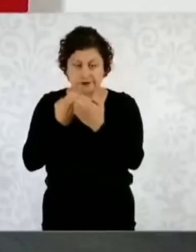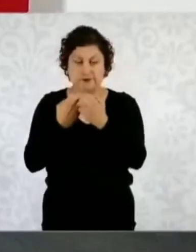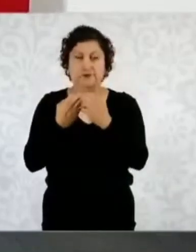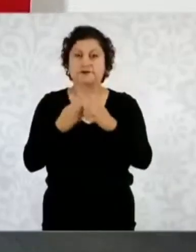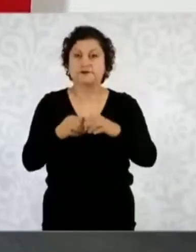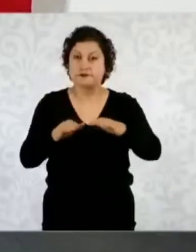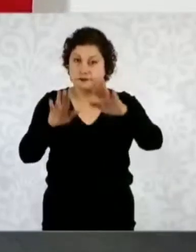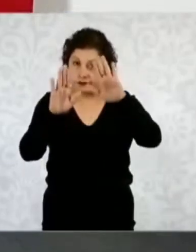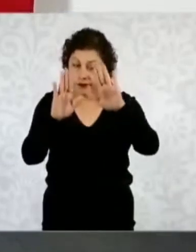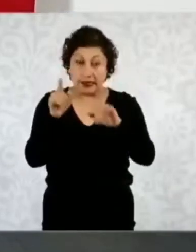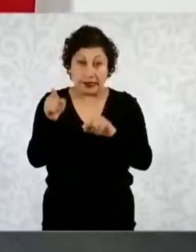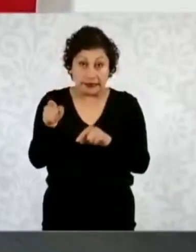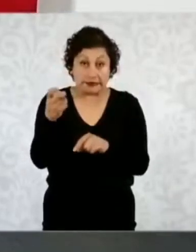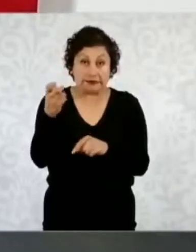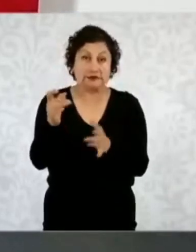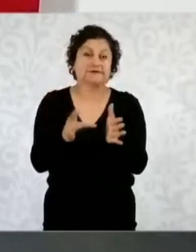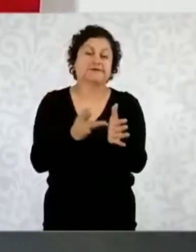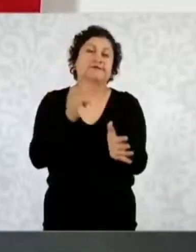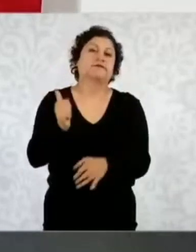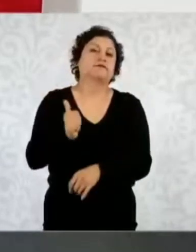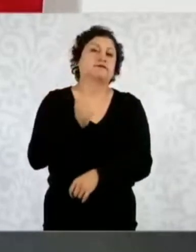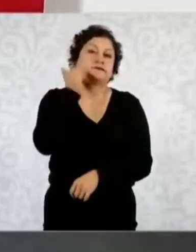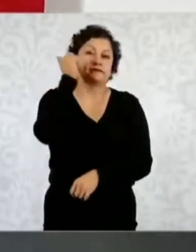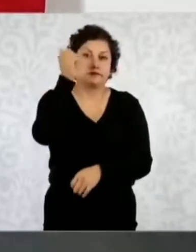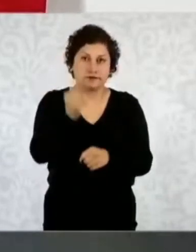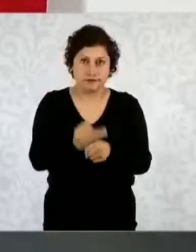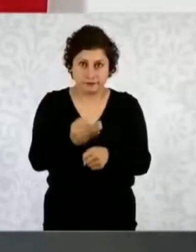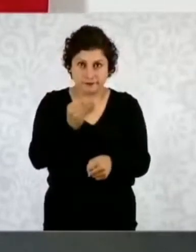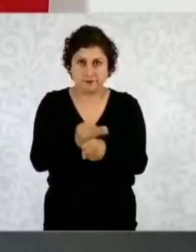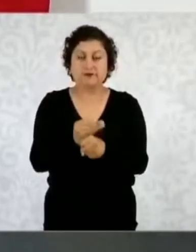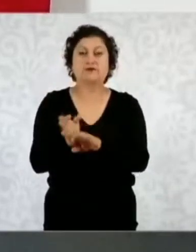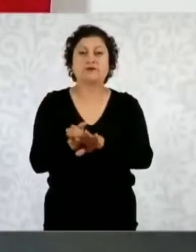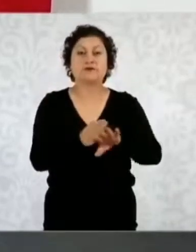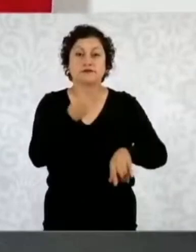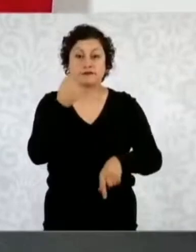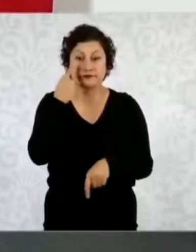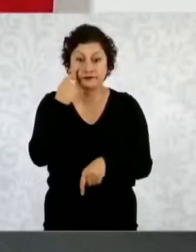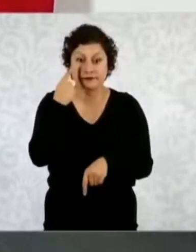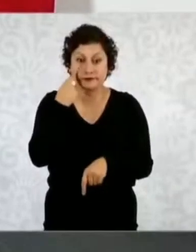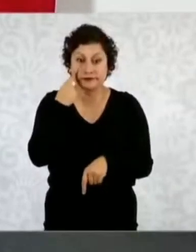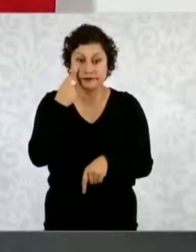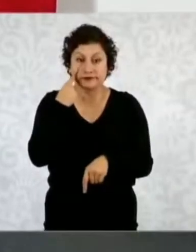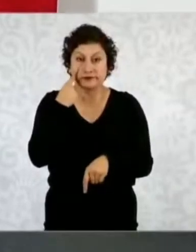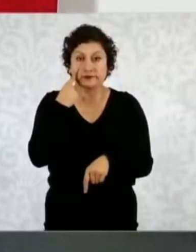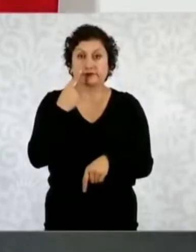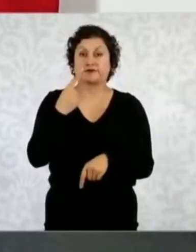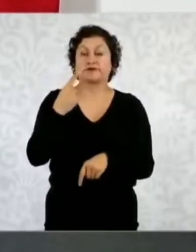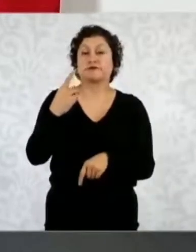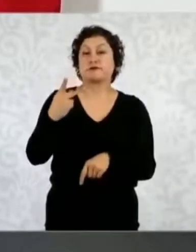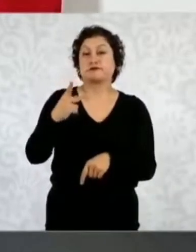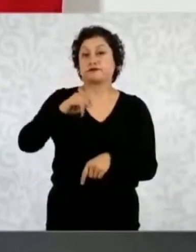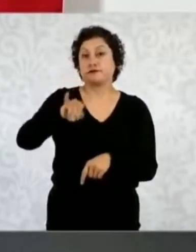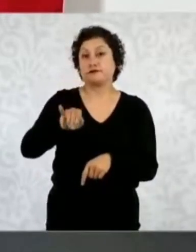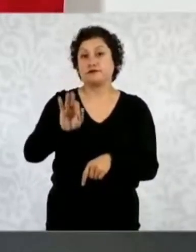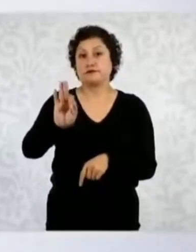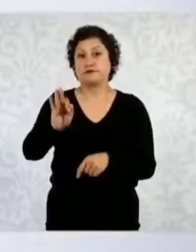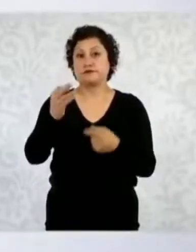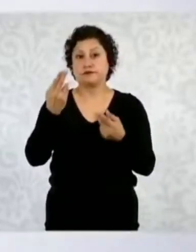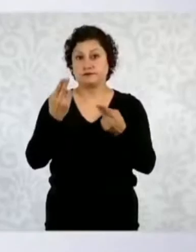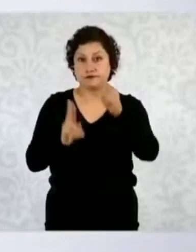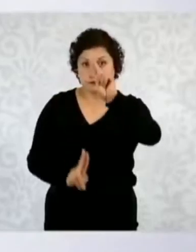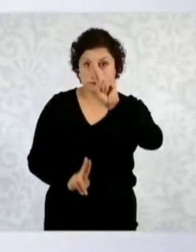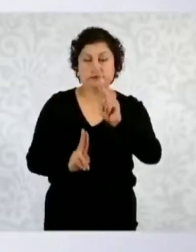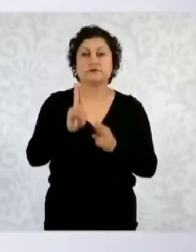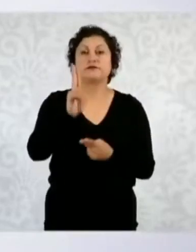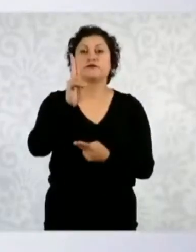aprovechando, el paro del Poder Judicial de la